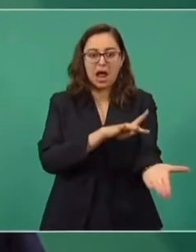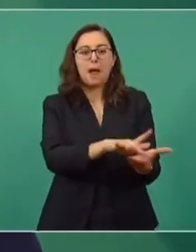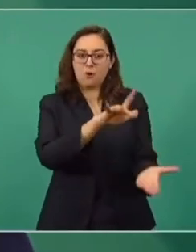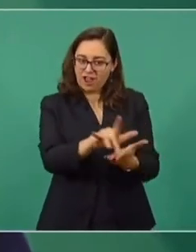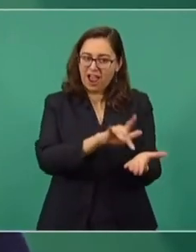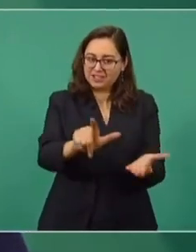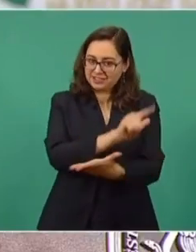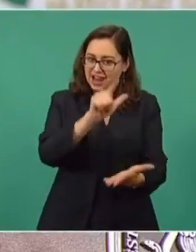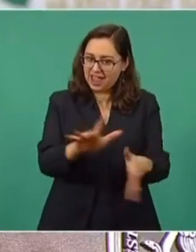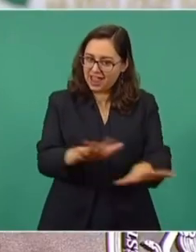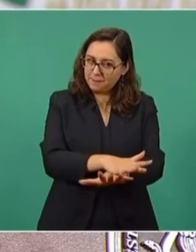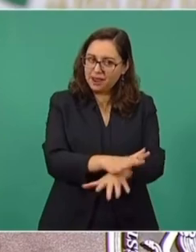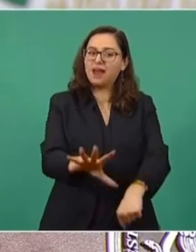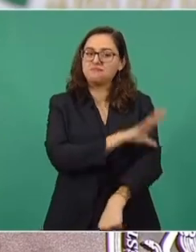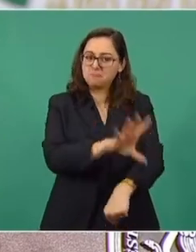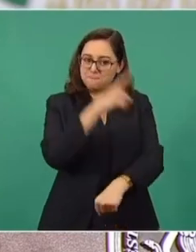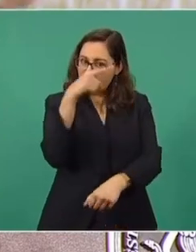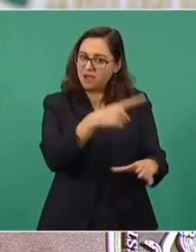energética.